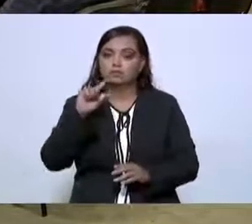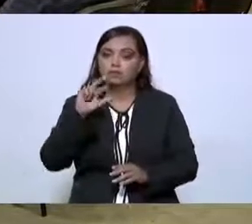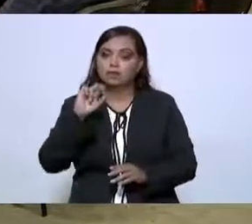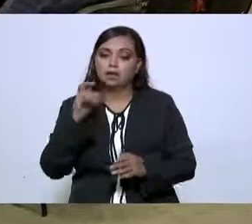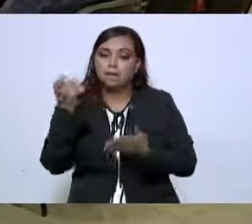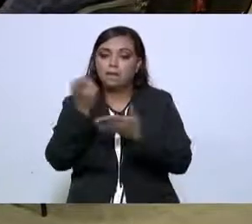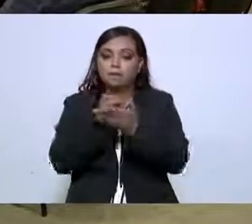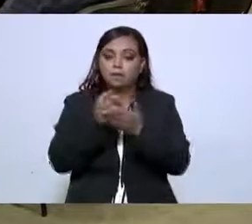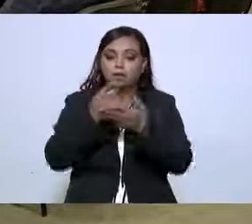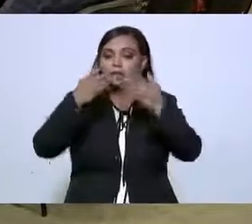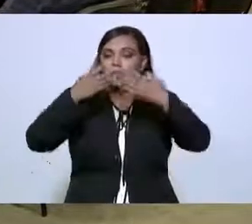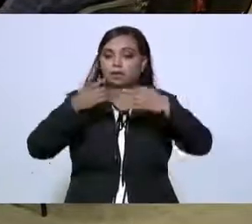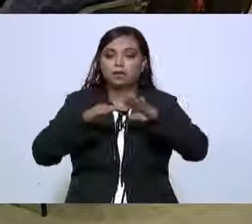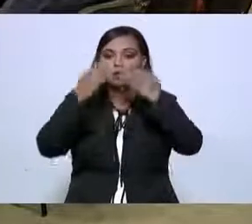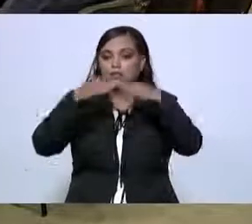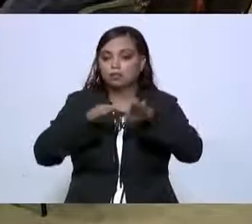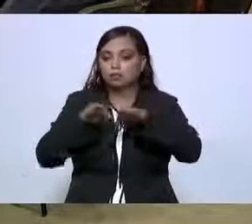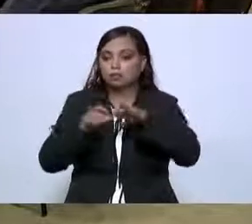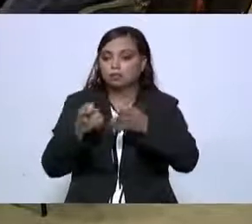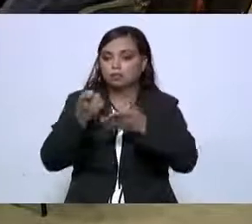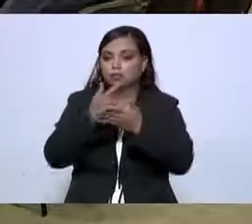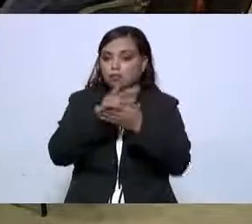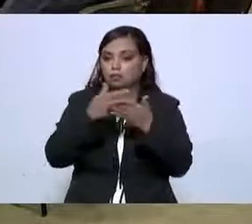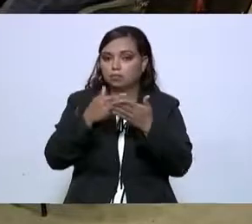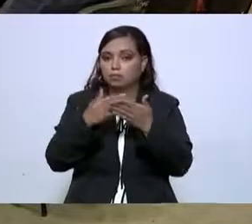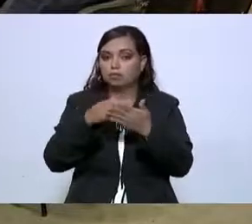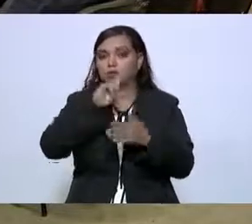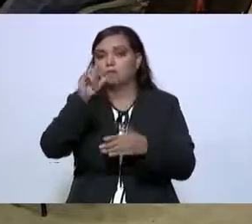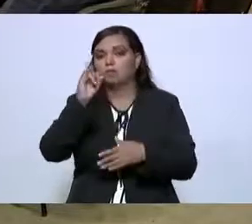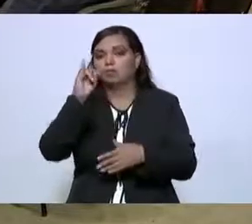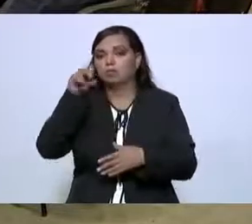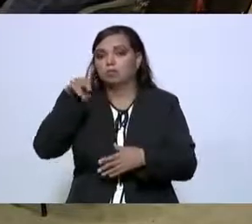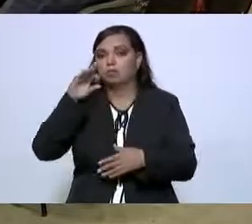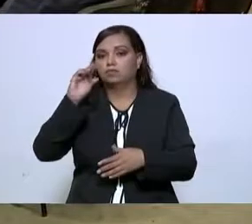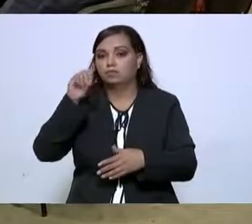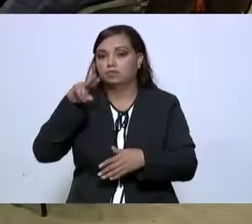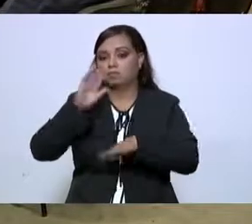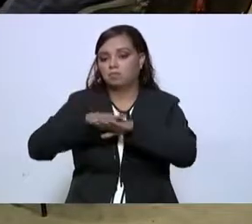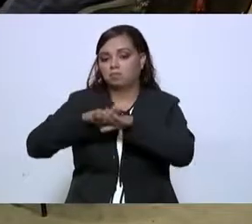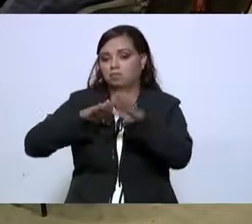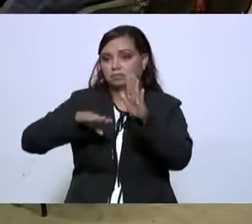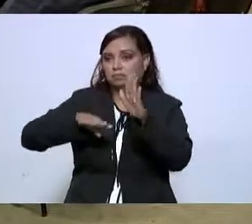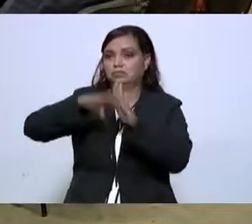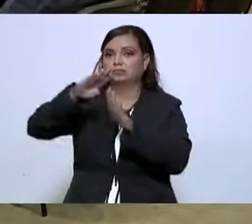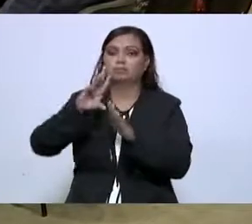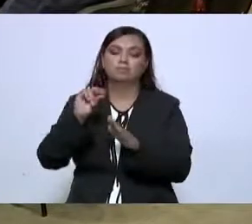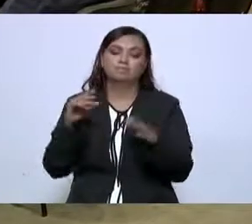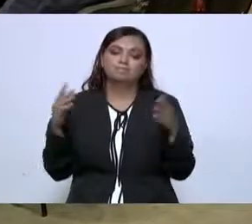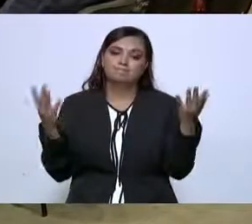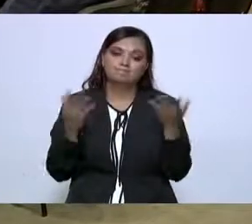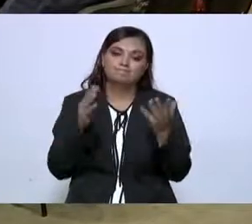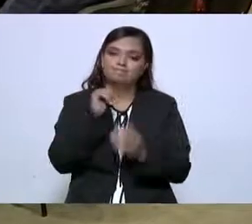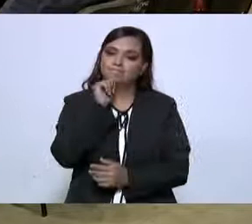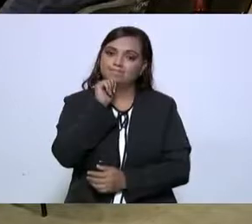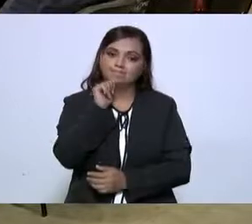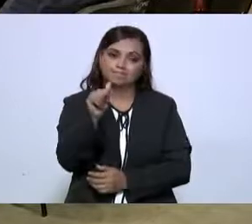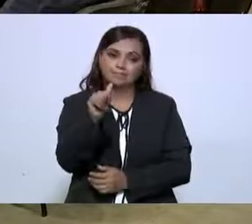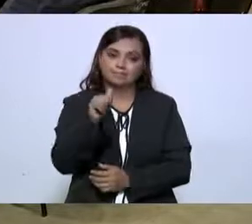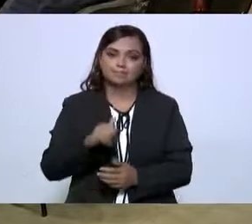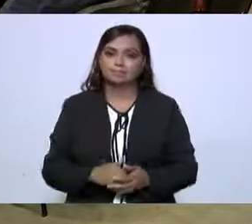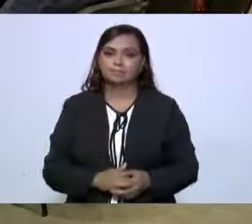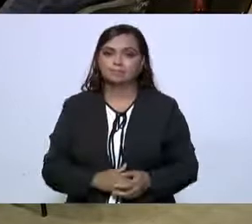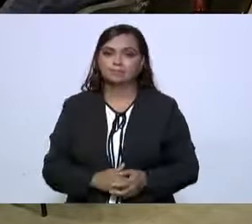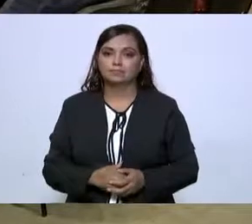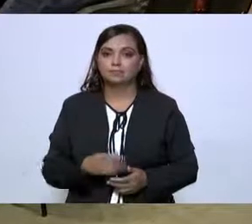ingresos, si la inflación es alta, pues no se logra absolutamente nada.